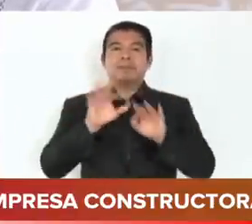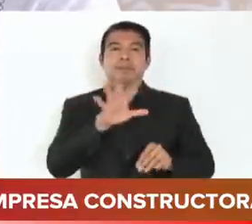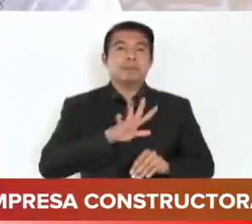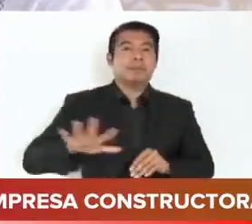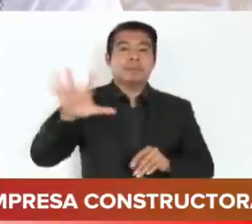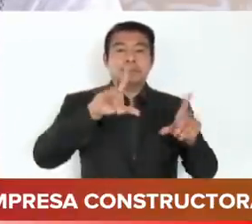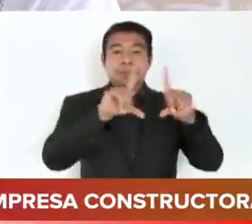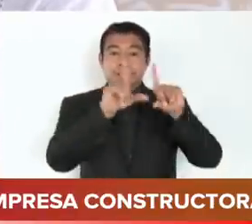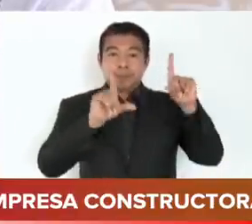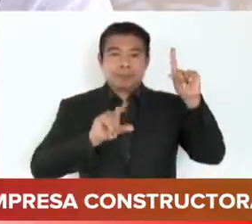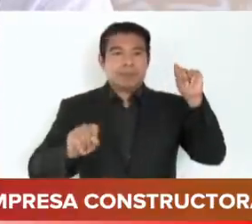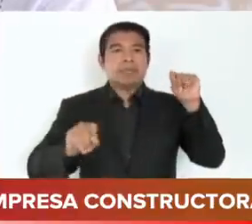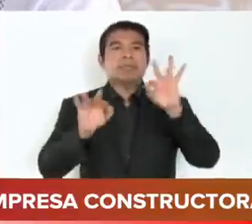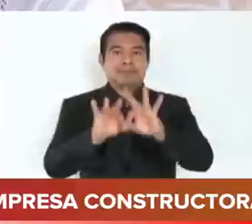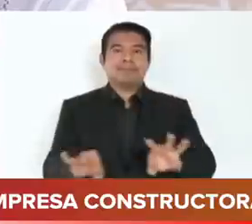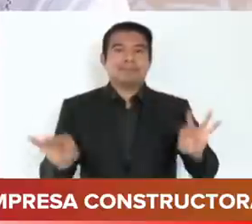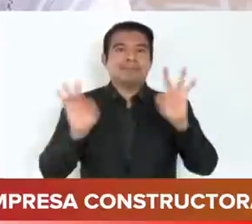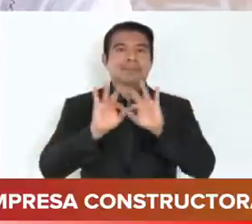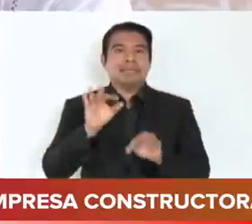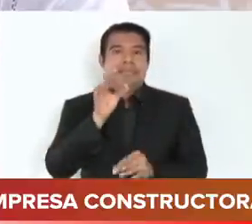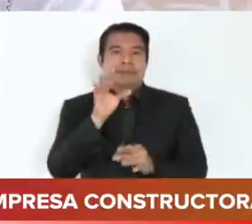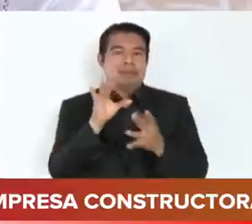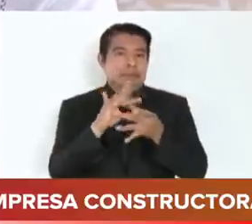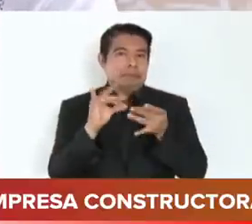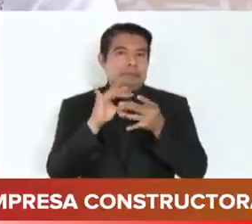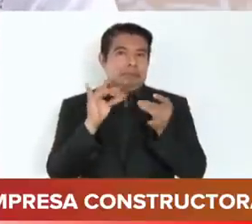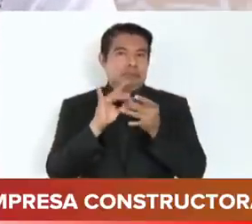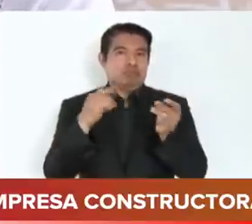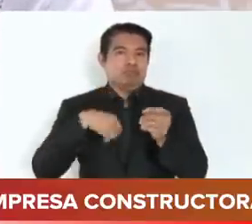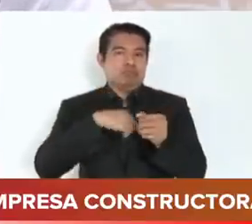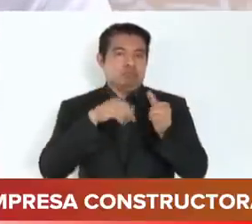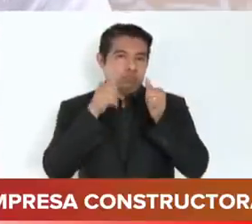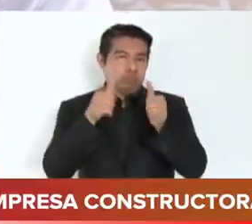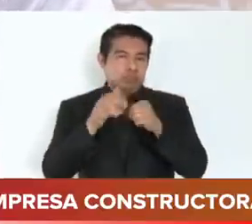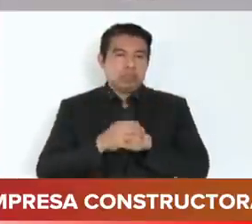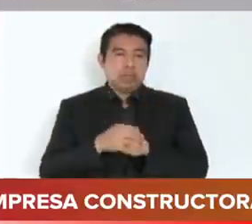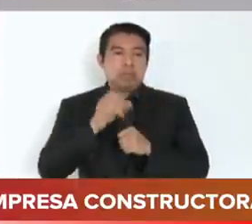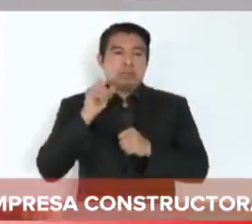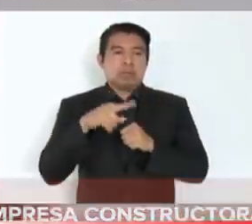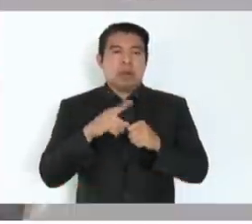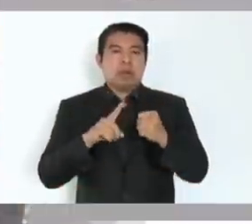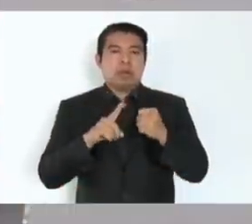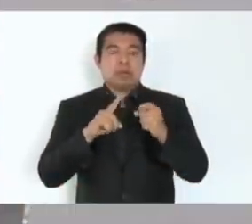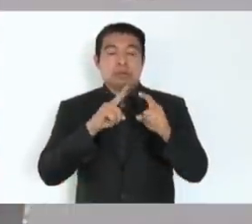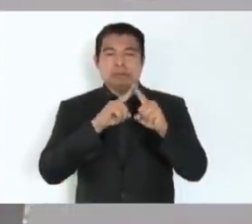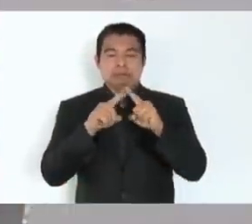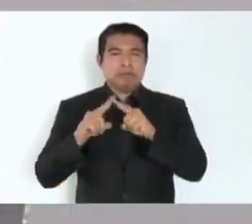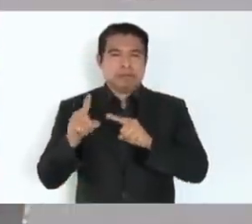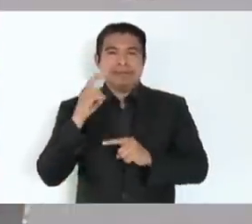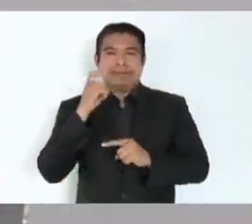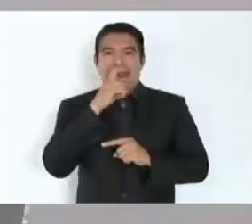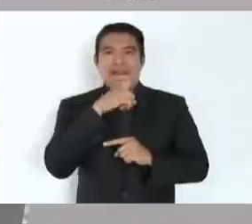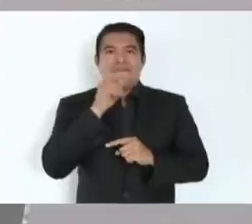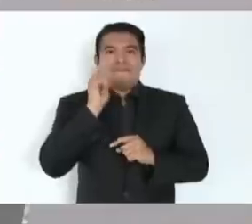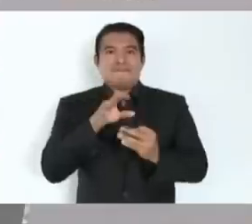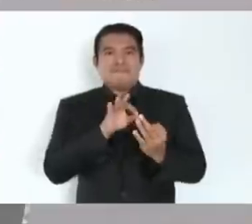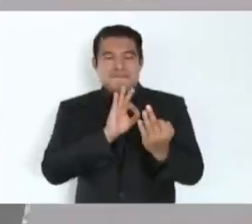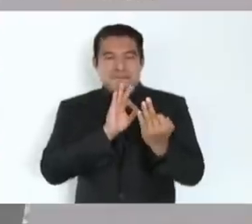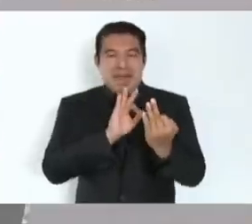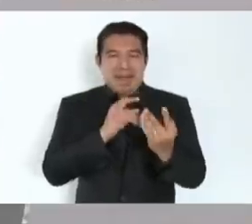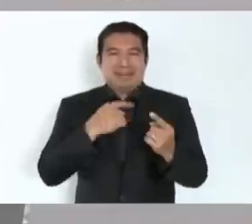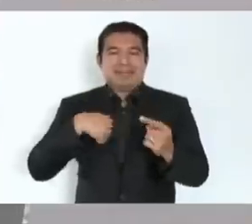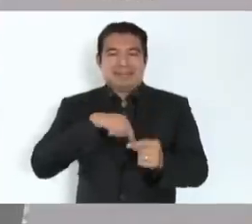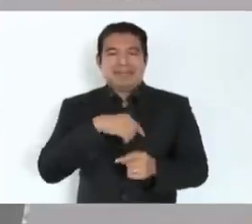mexicano, así como los distintos retos y oportunidades que se presentarían durante el largo proceso de la